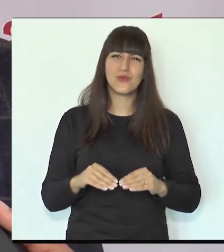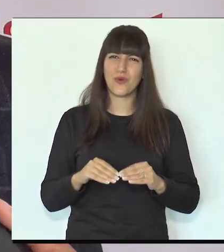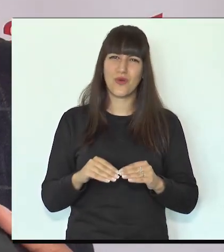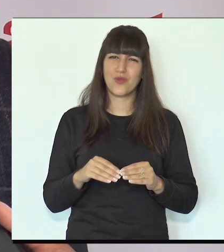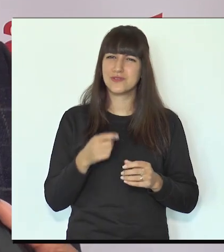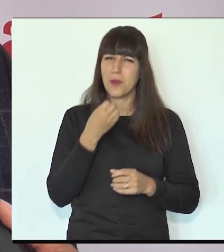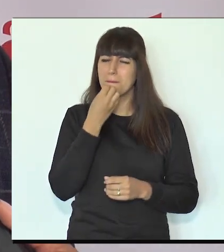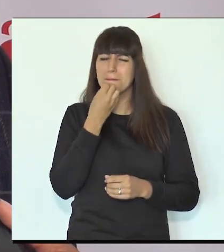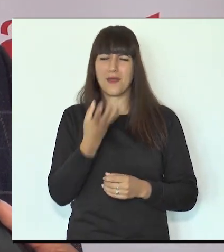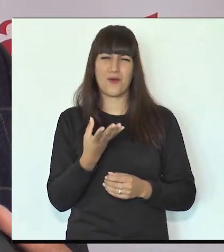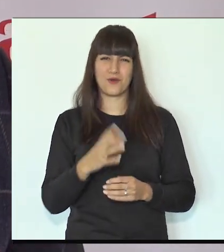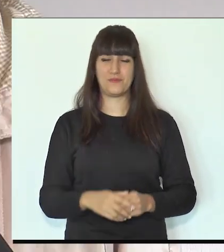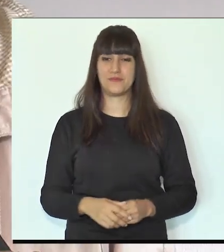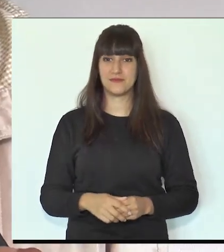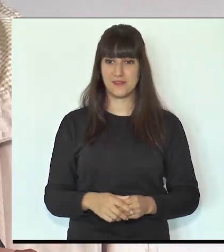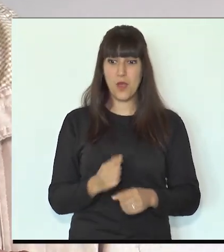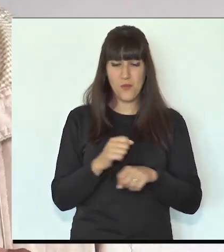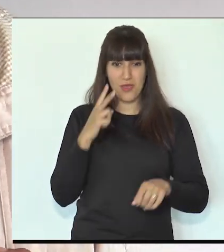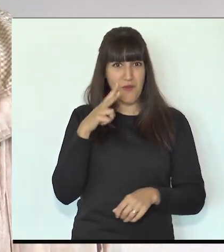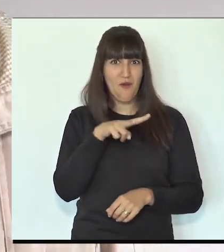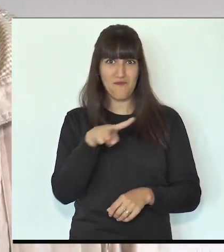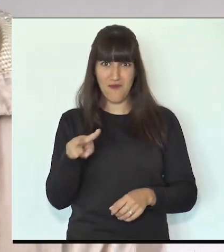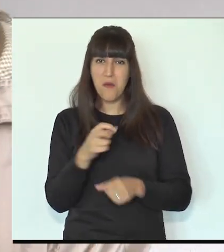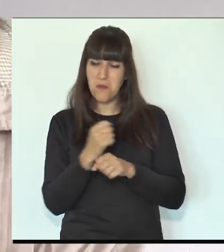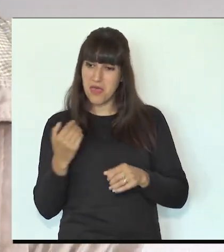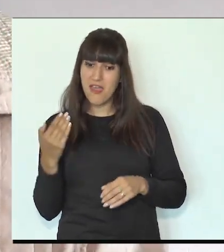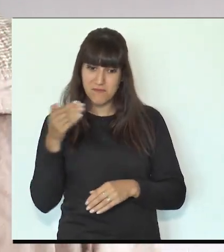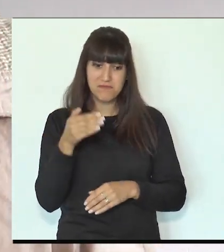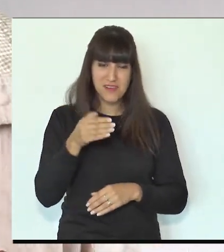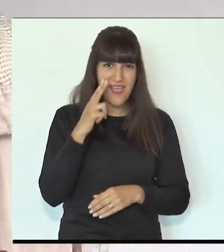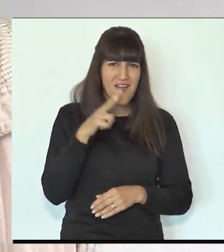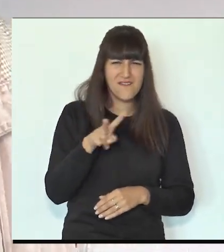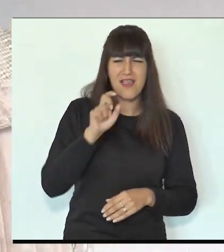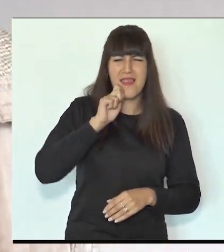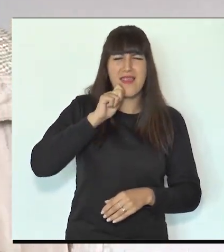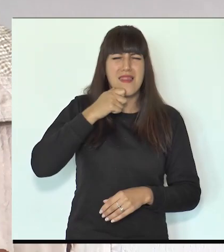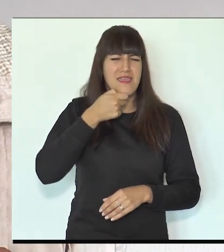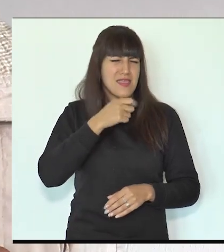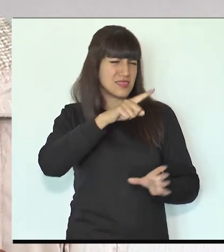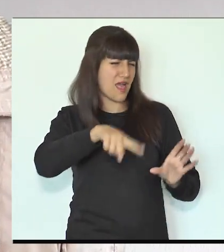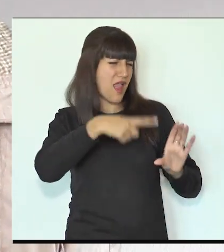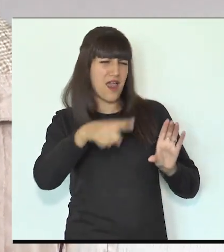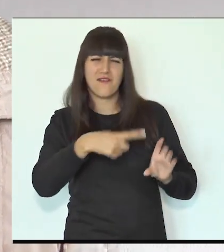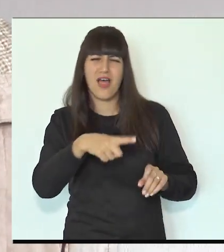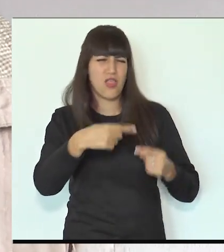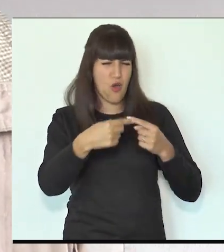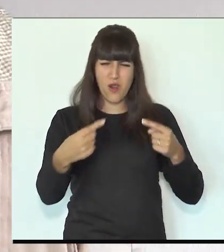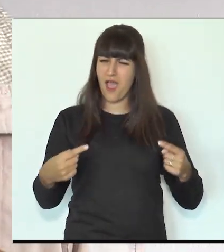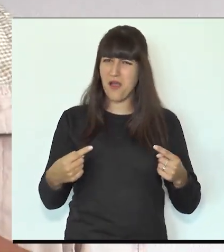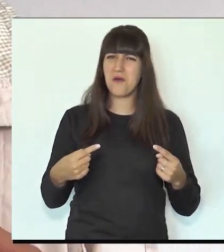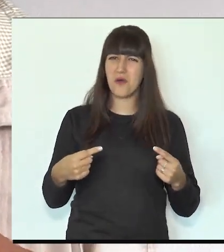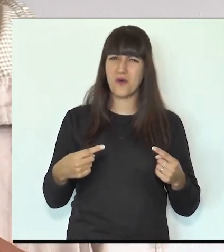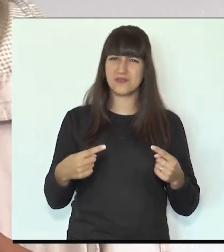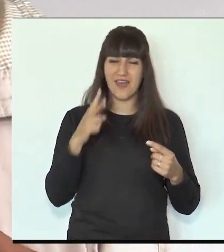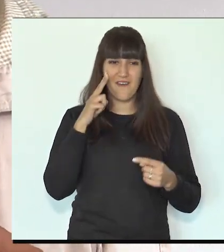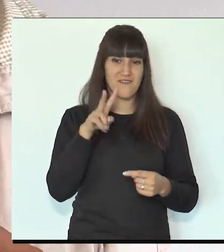todos y que sea lo mejor. Los resultados están visibles, pueden pasar a ver, son hermosos equipos y bueno, y toda la instalación